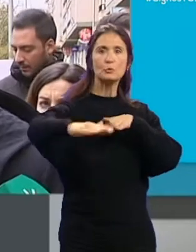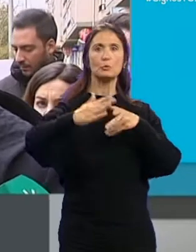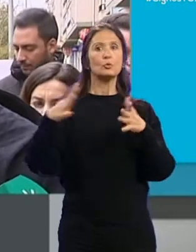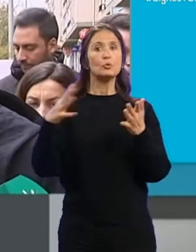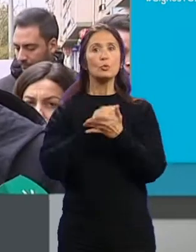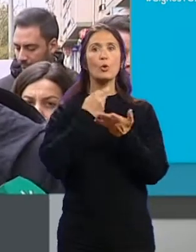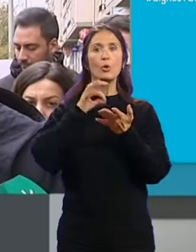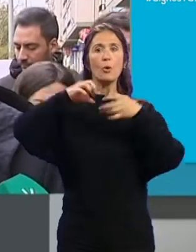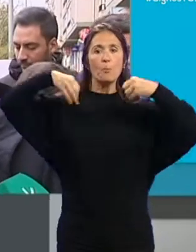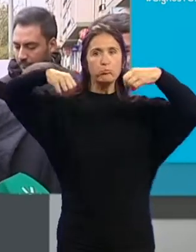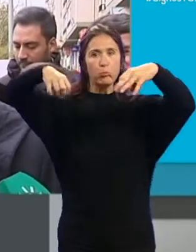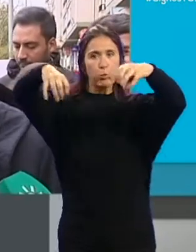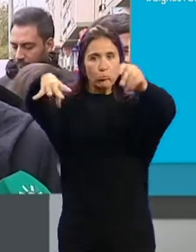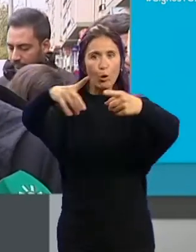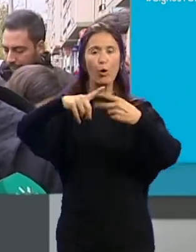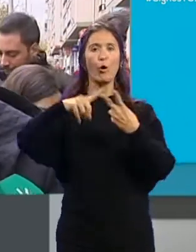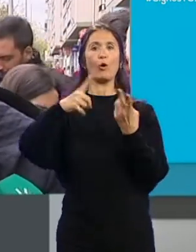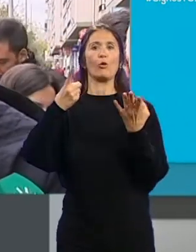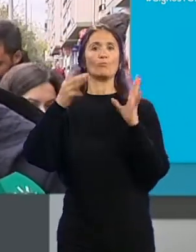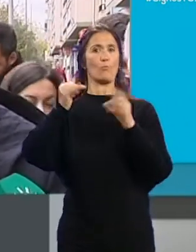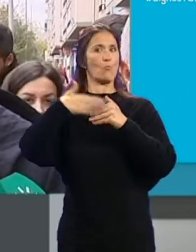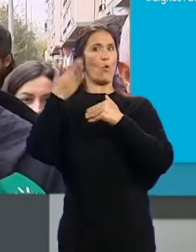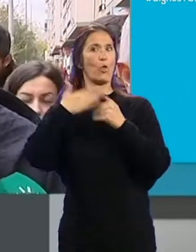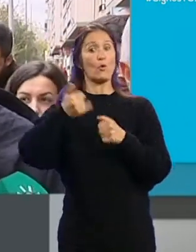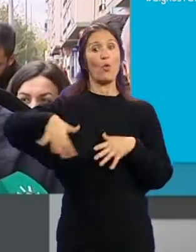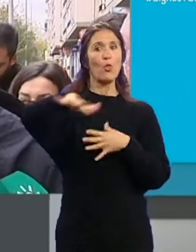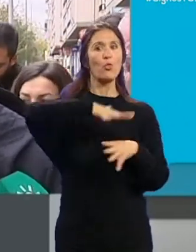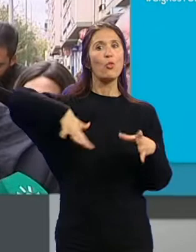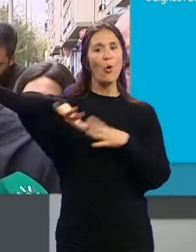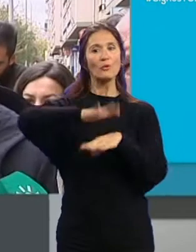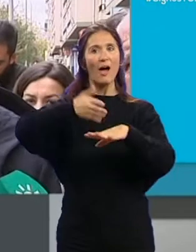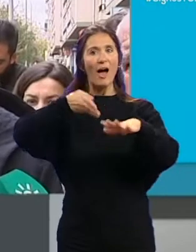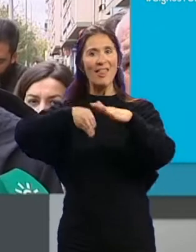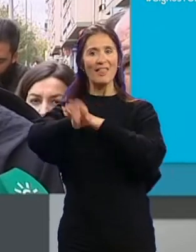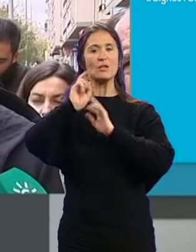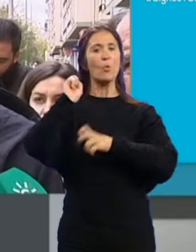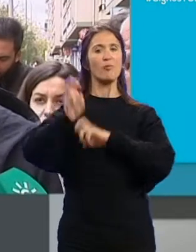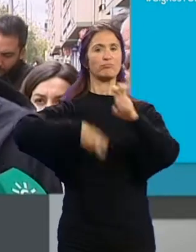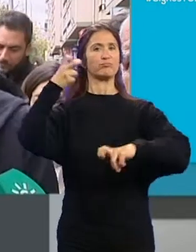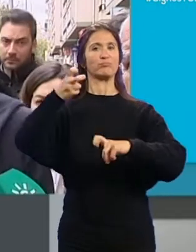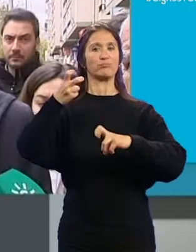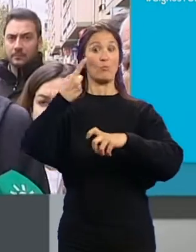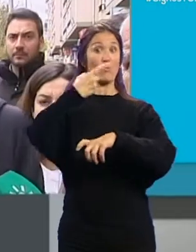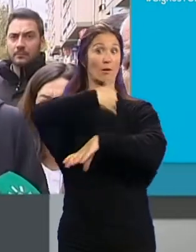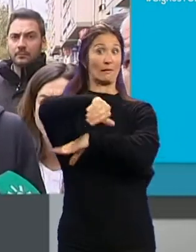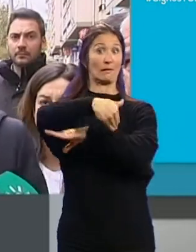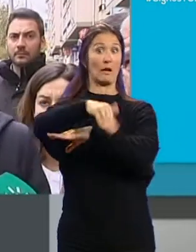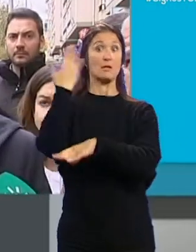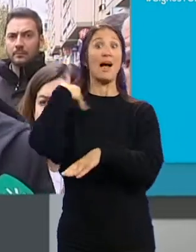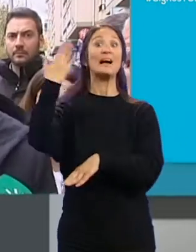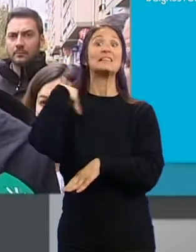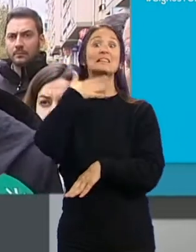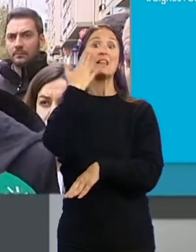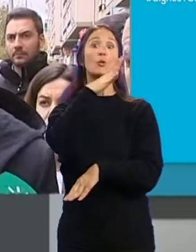servicios también de luminarias donde de forma moderna... ...las zonas de acceso, la reordenación de una calle que son desde hace 50